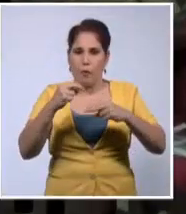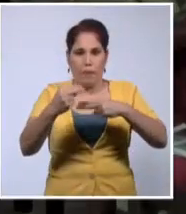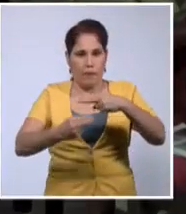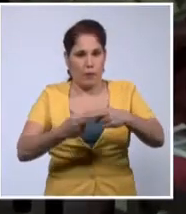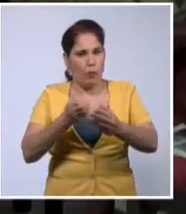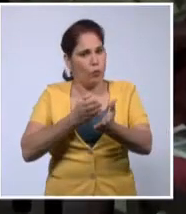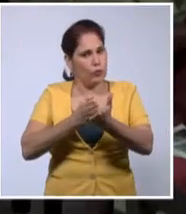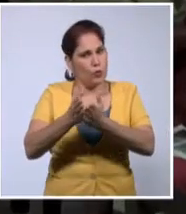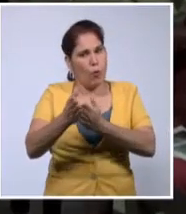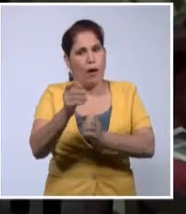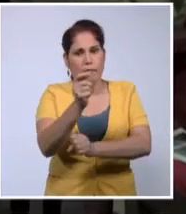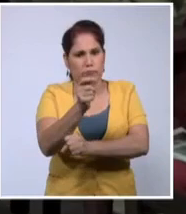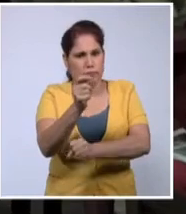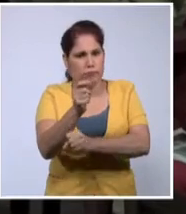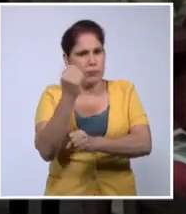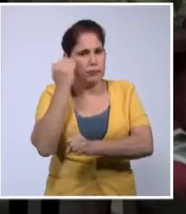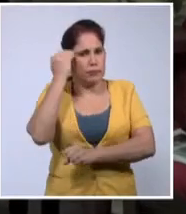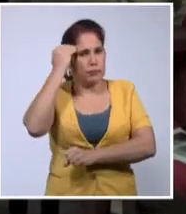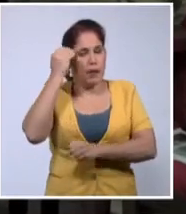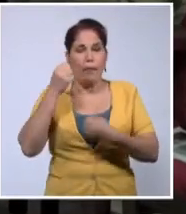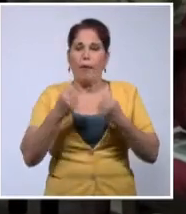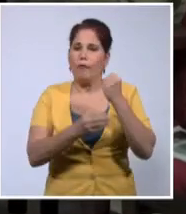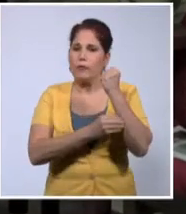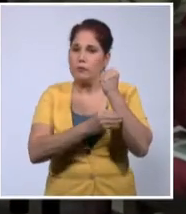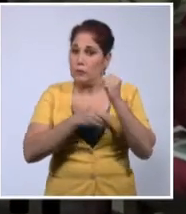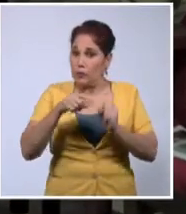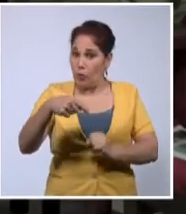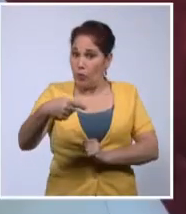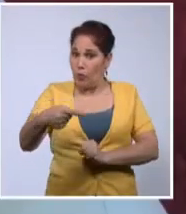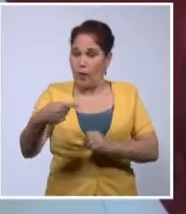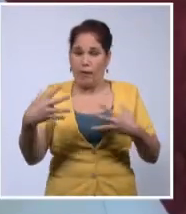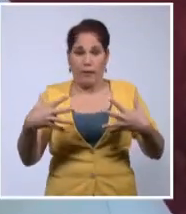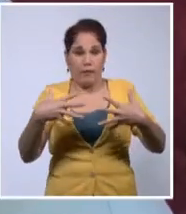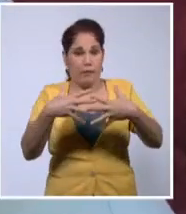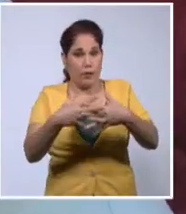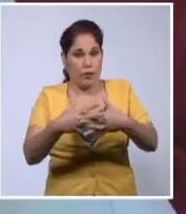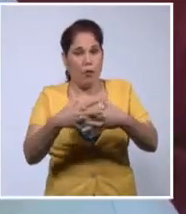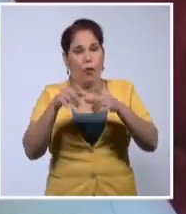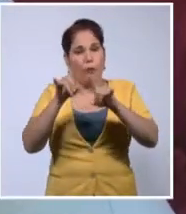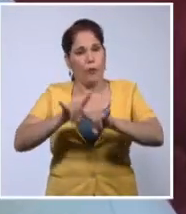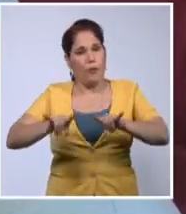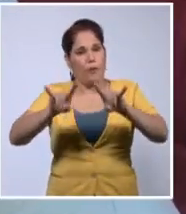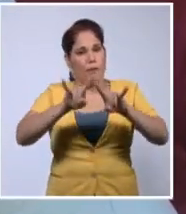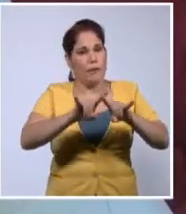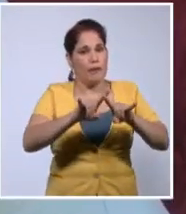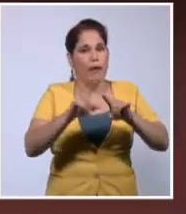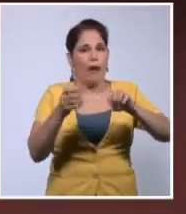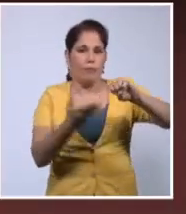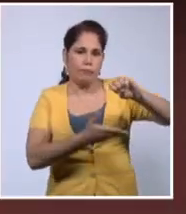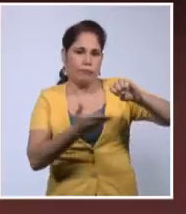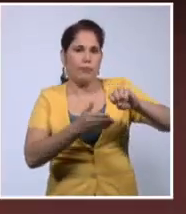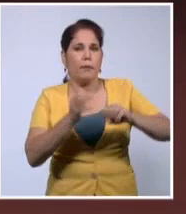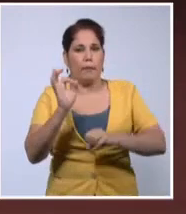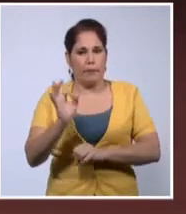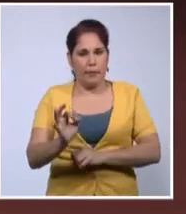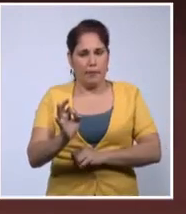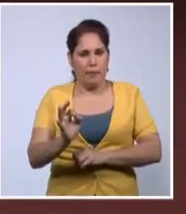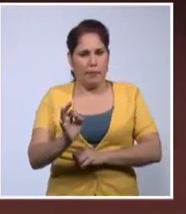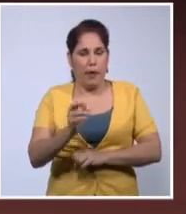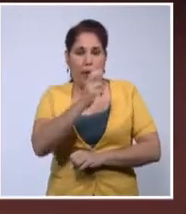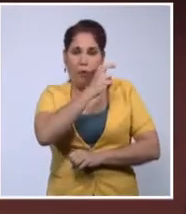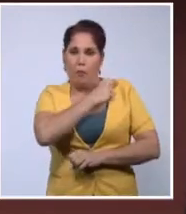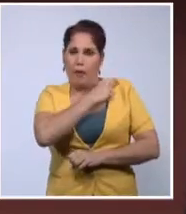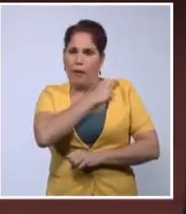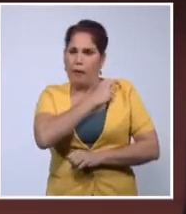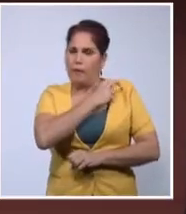continuar capacitando al personal y fortaleciendo cotidianamente los vínculos con centros universitarios. También se interesó al comandante de la